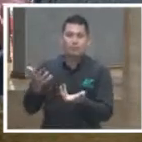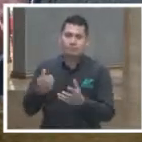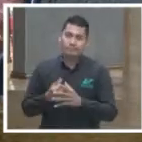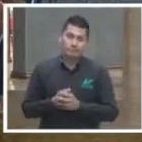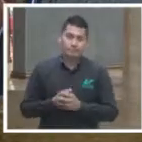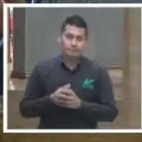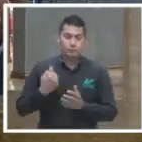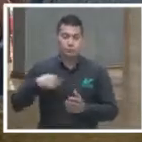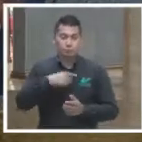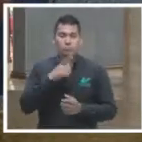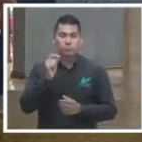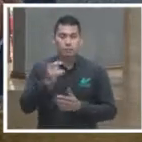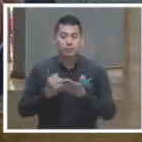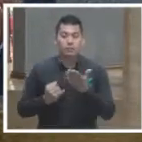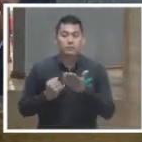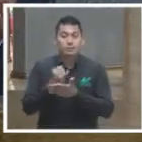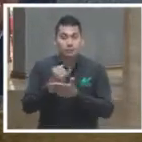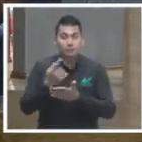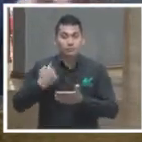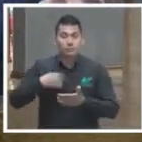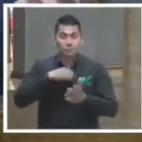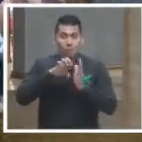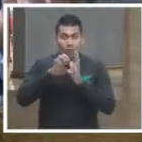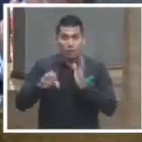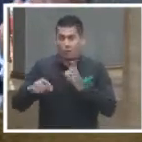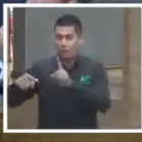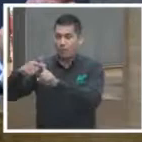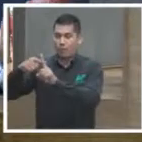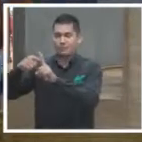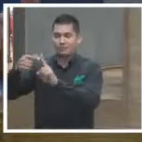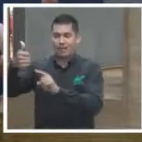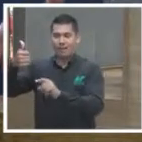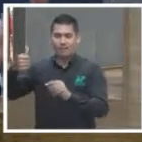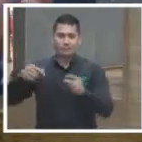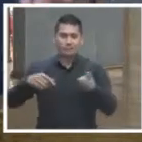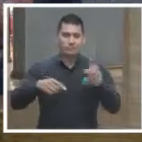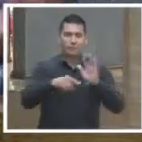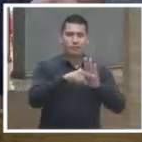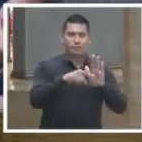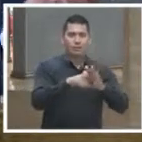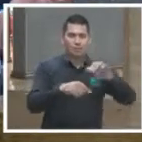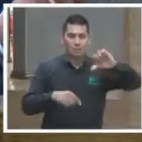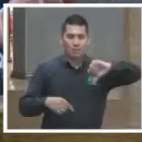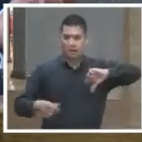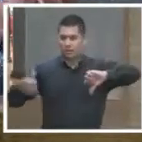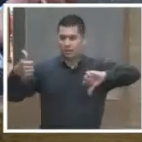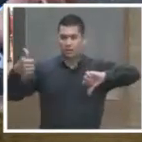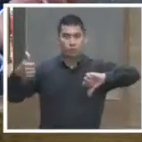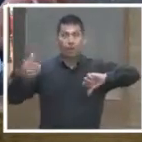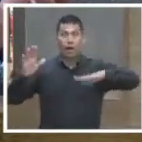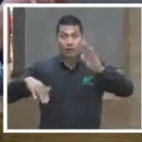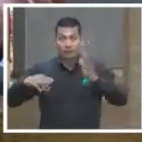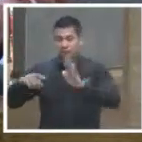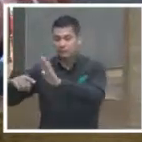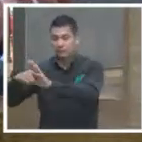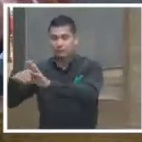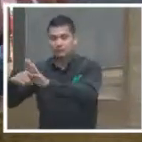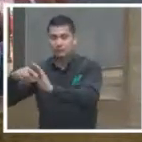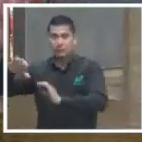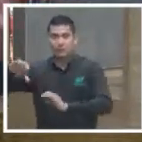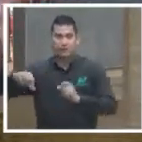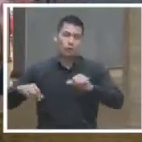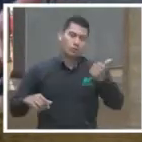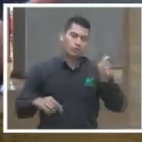de esta decisión, que no es entre una opción positiva y una opción negativa, sino en muchos de los casos son dos negativas, cuál va a ser la que